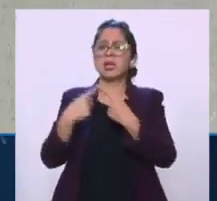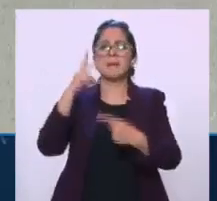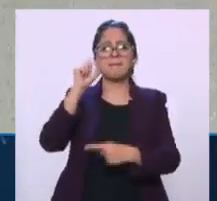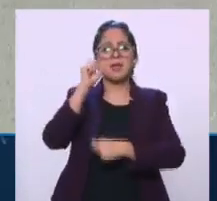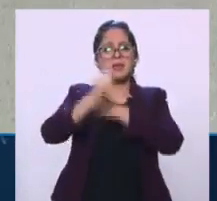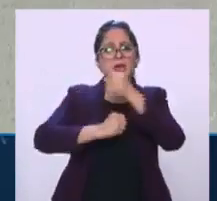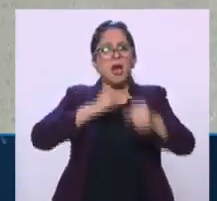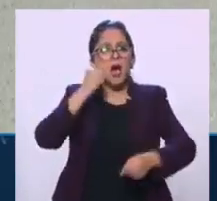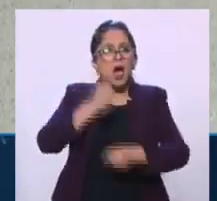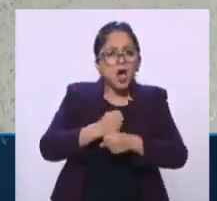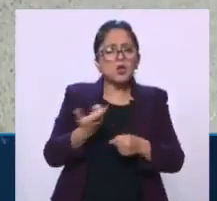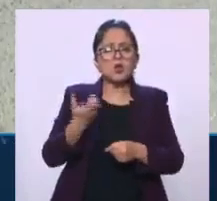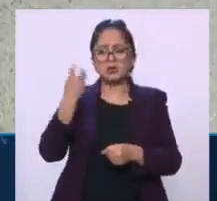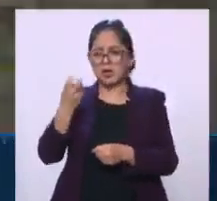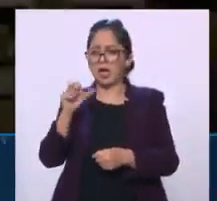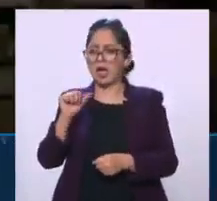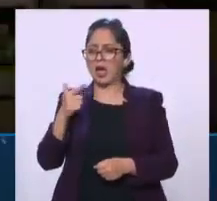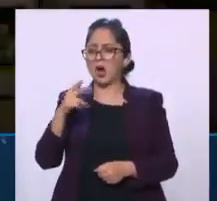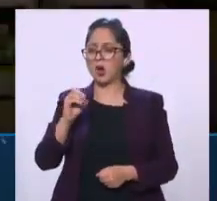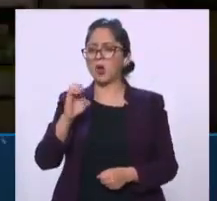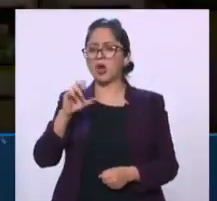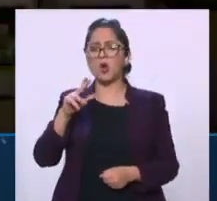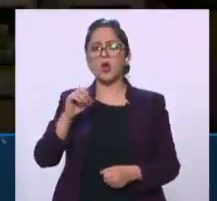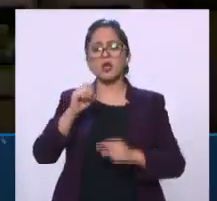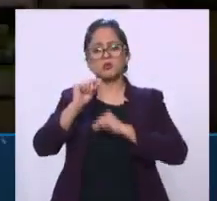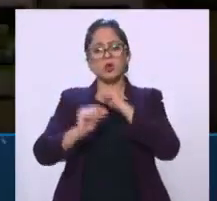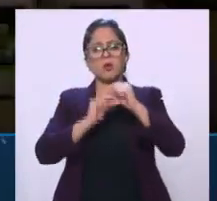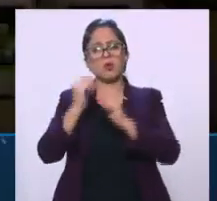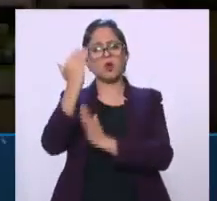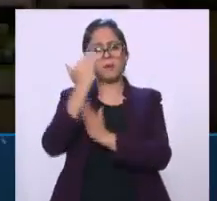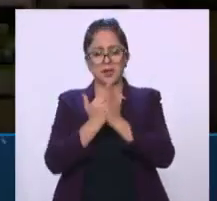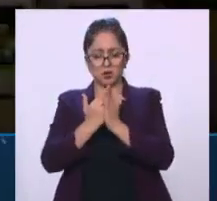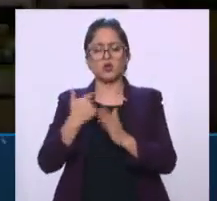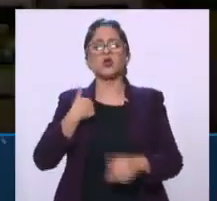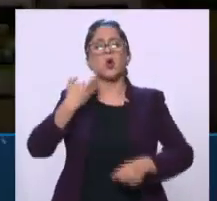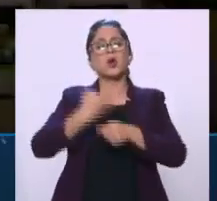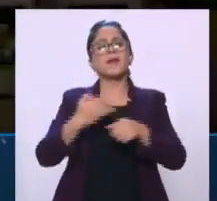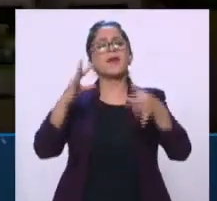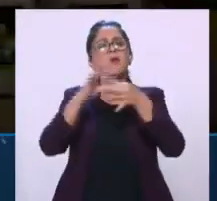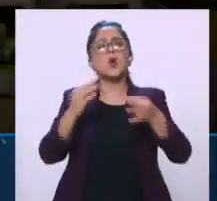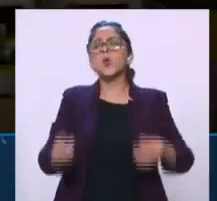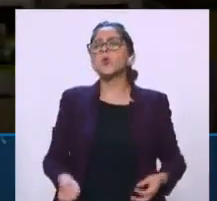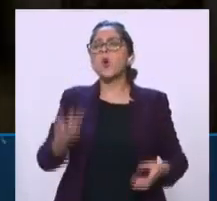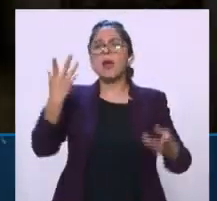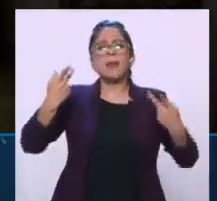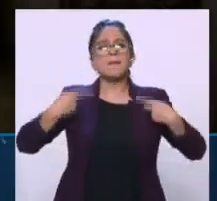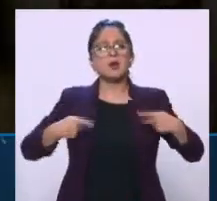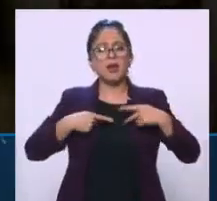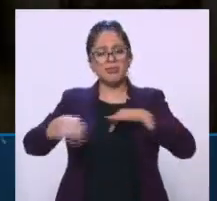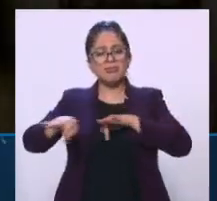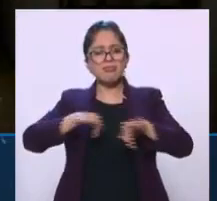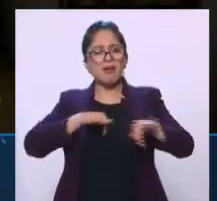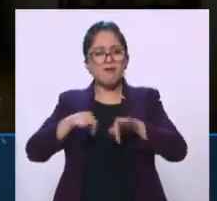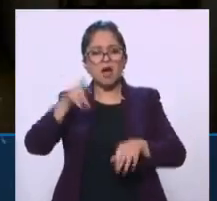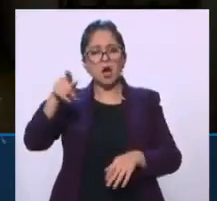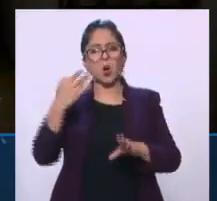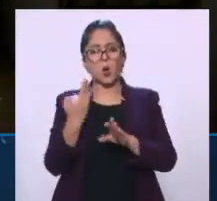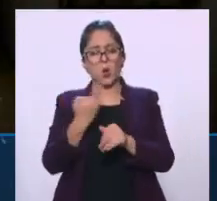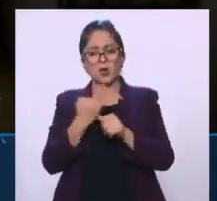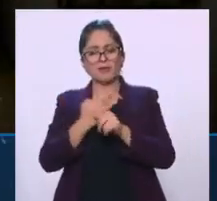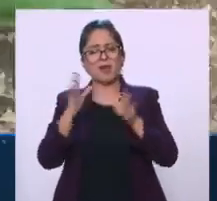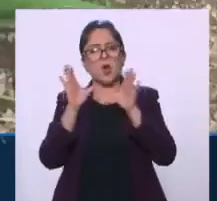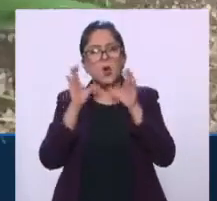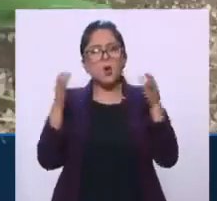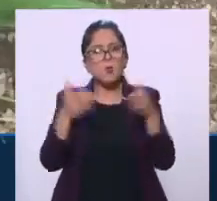prácticas agroecológicas y que nosotros hemos reducido. Te voy a dar un número de los compañeros que nosotros tenemos en la comunidad,